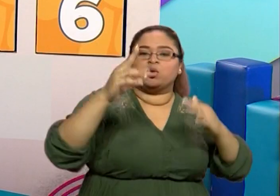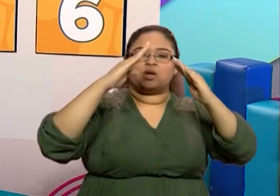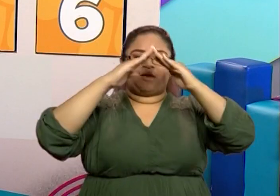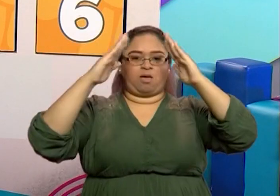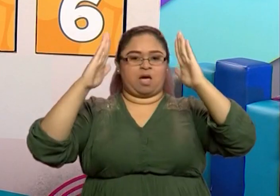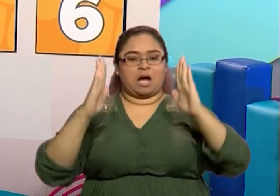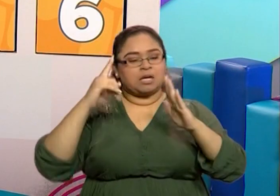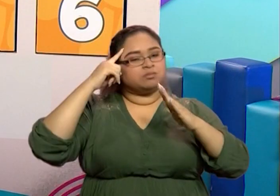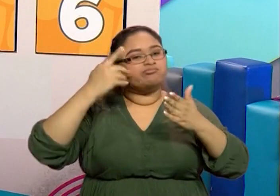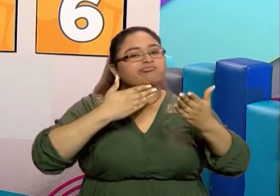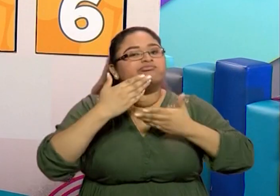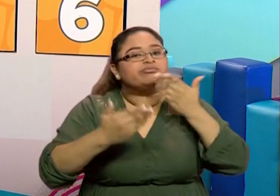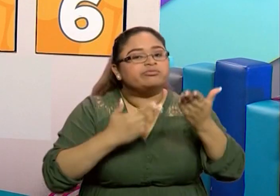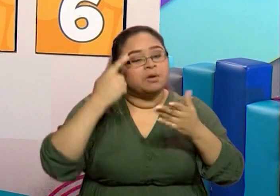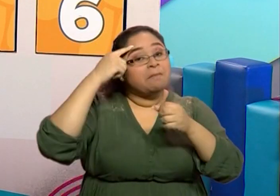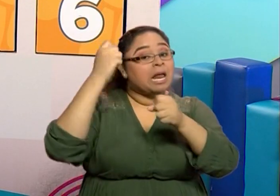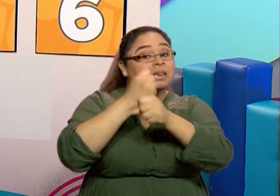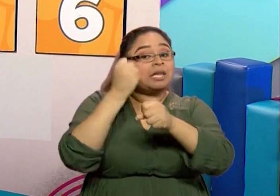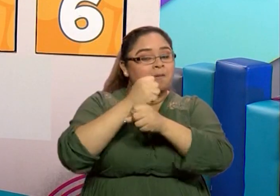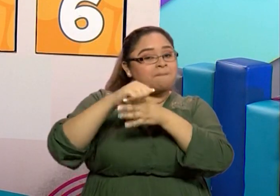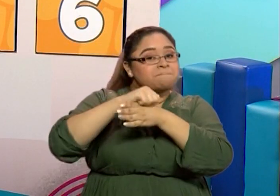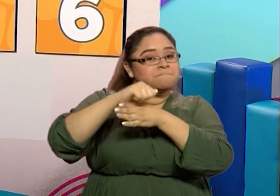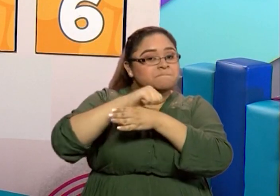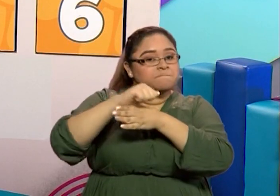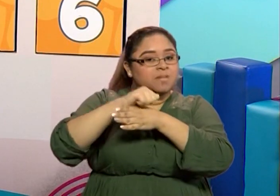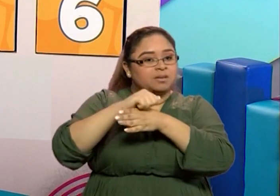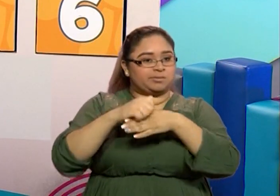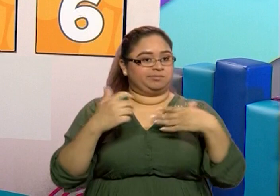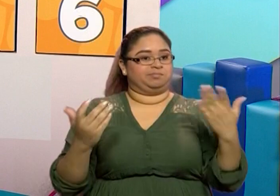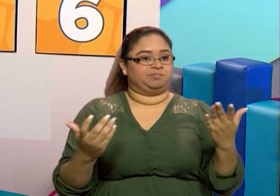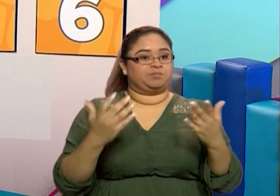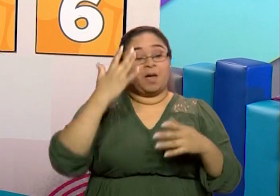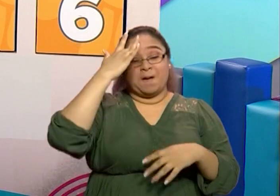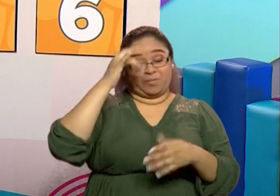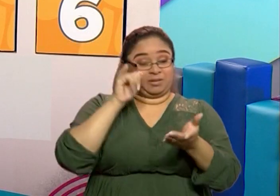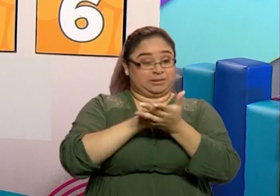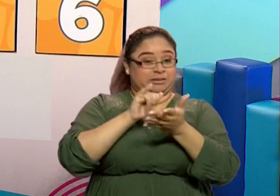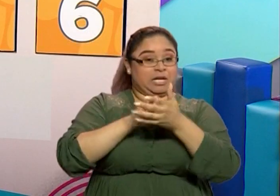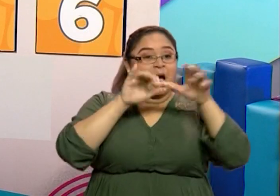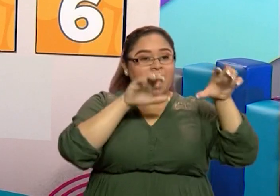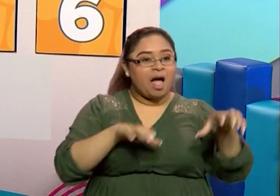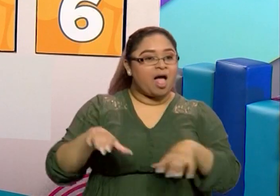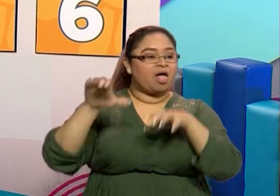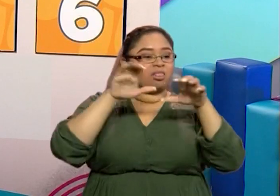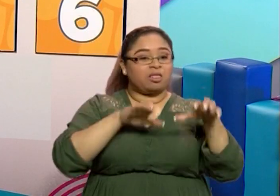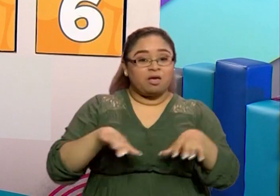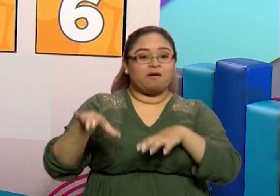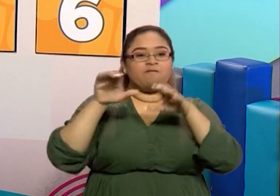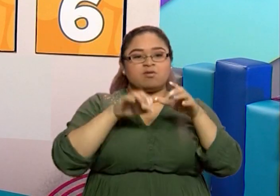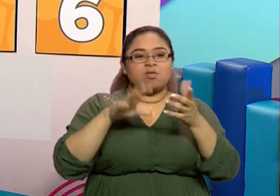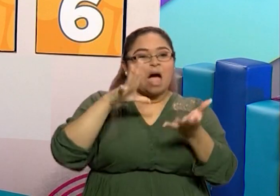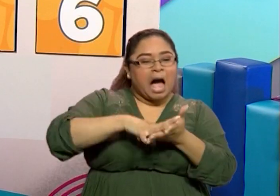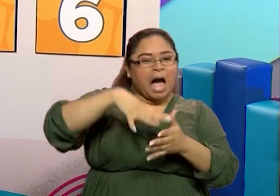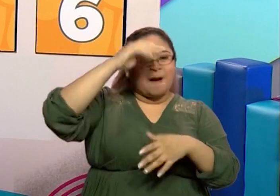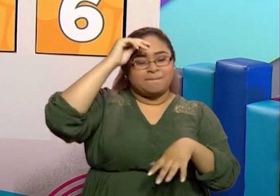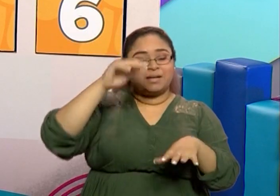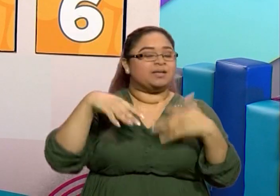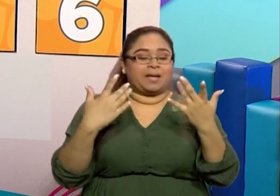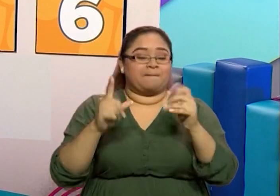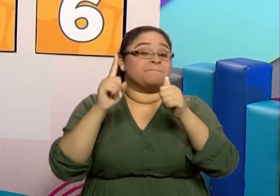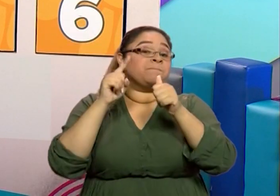que estoy seguro que la van a disfrutar? ¿Por qué? Porque en esta temática vamos a ver lo que es algunos sonidos